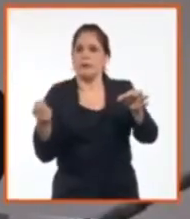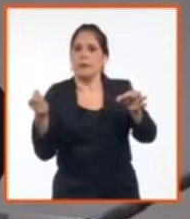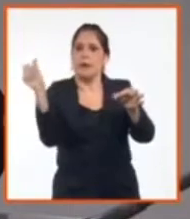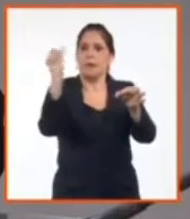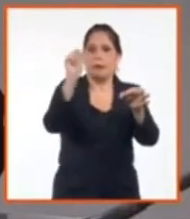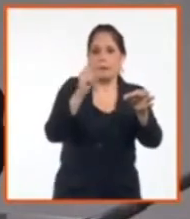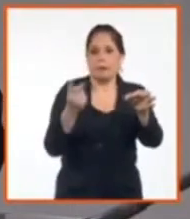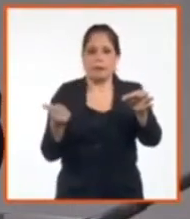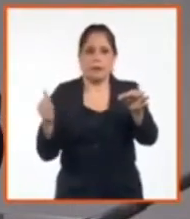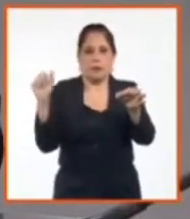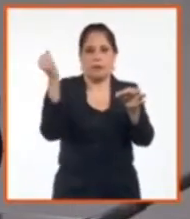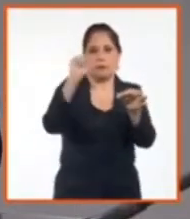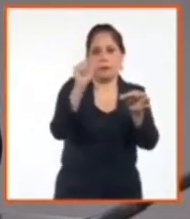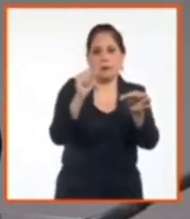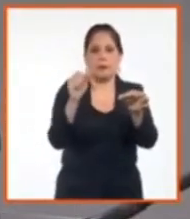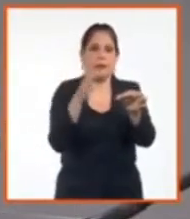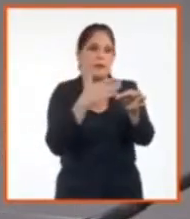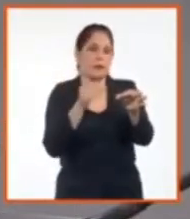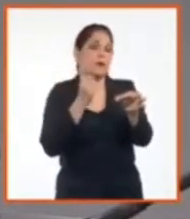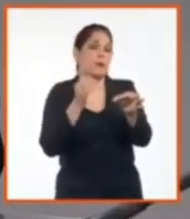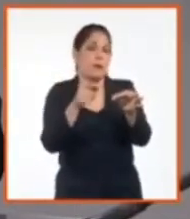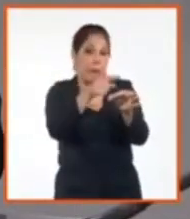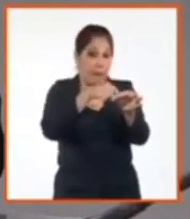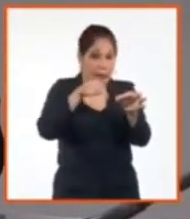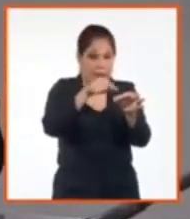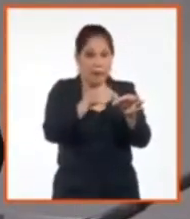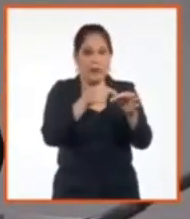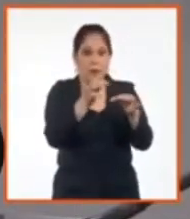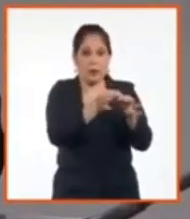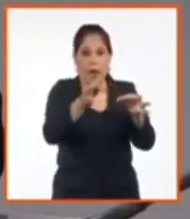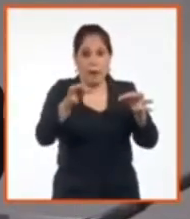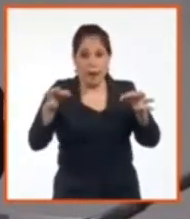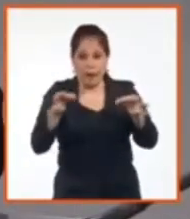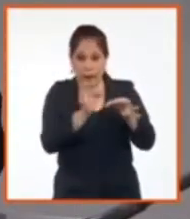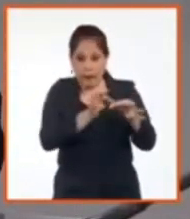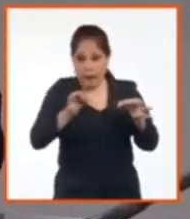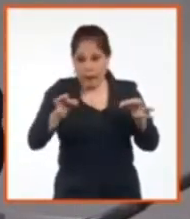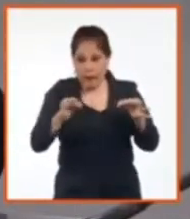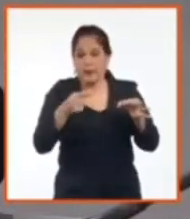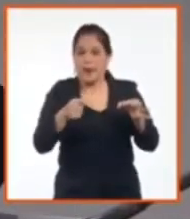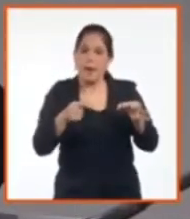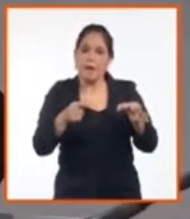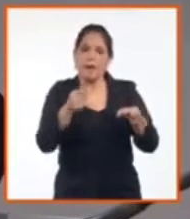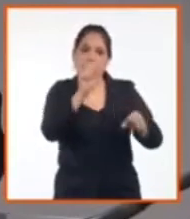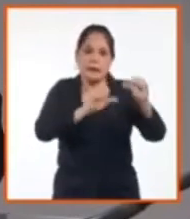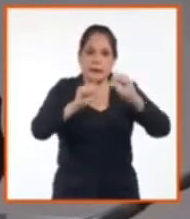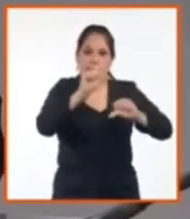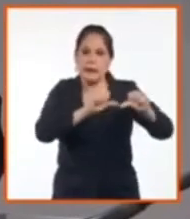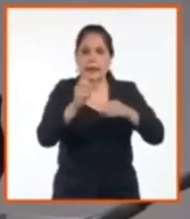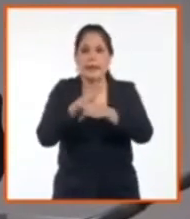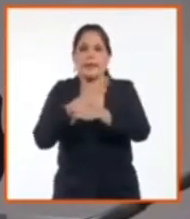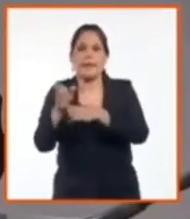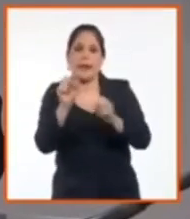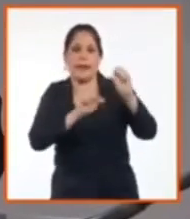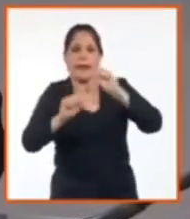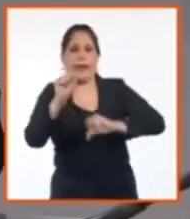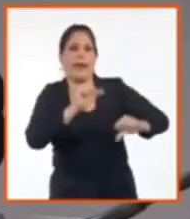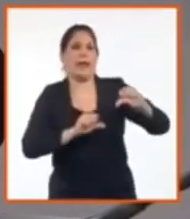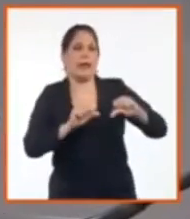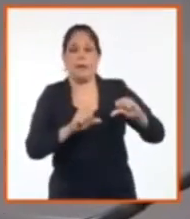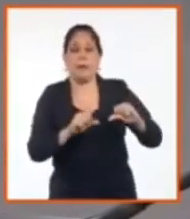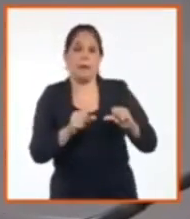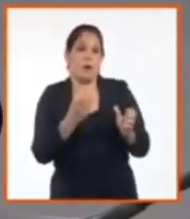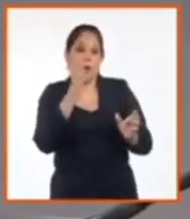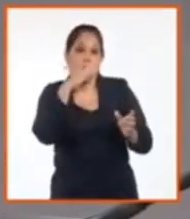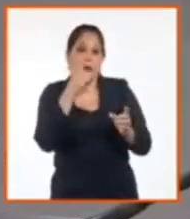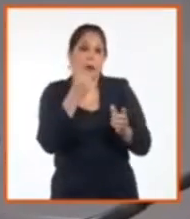va a hablar, por ejemplo, del caso de los medicamentos en tabletas, en esa forma farmacéutica, que utiliza una gran cantidad de componentes. Y voy a